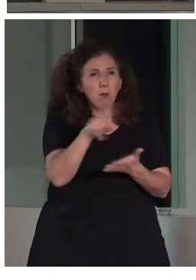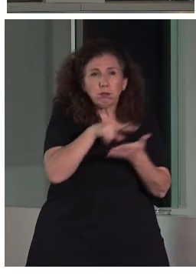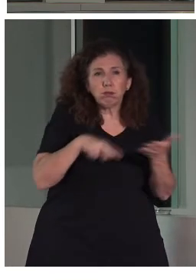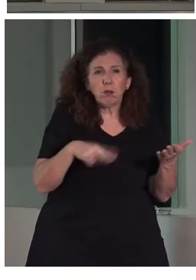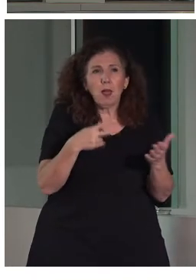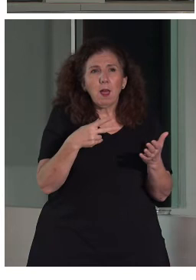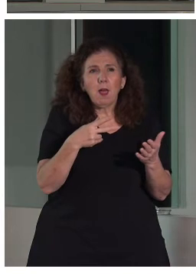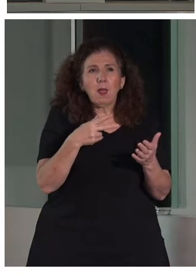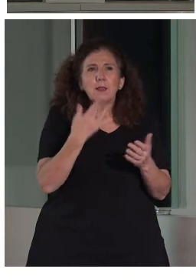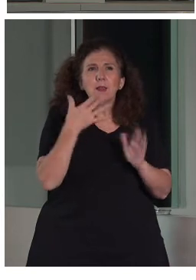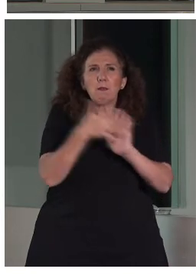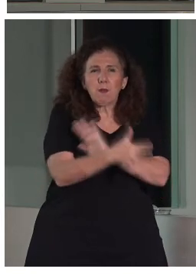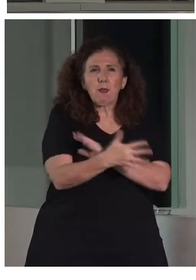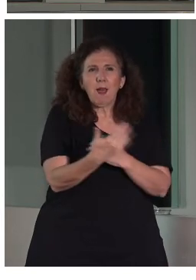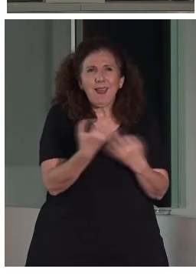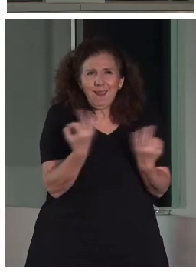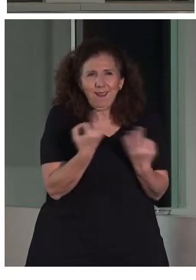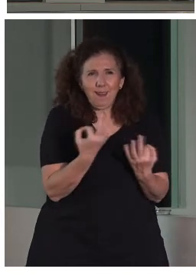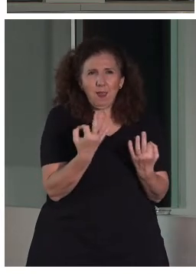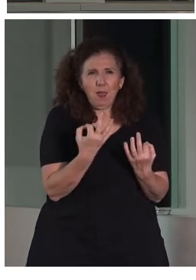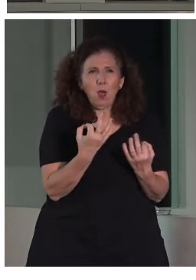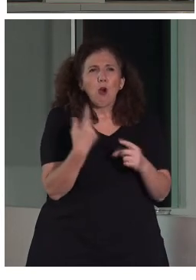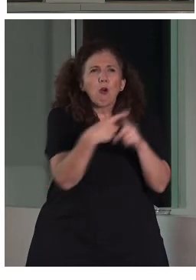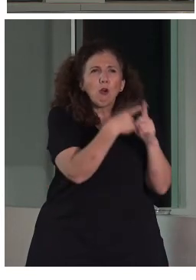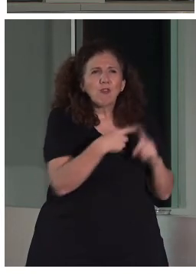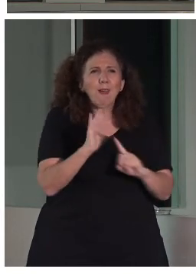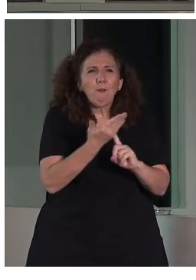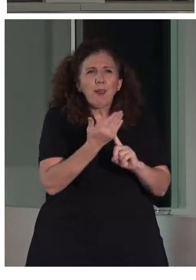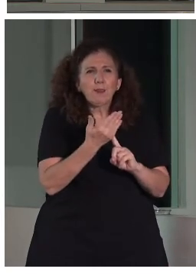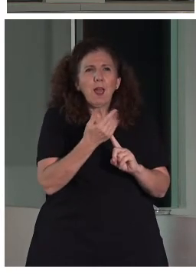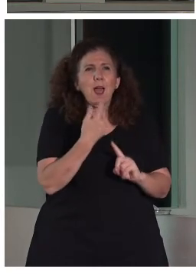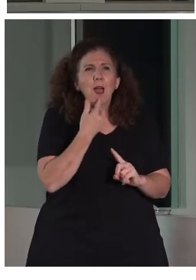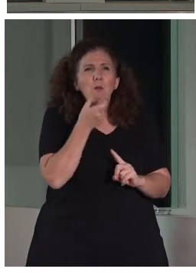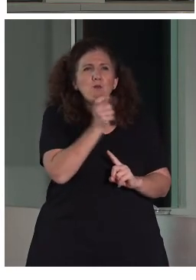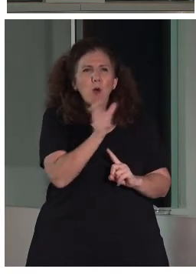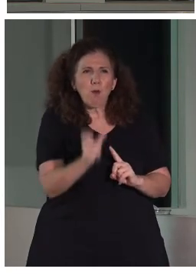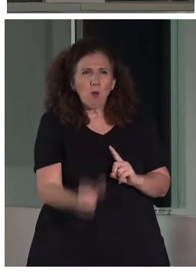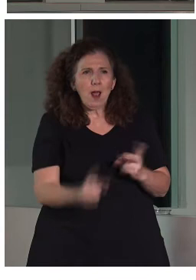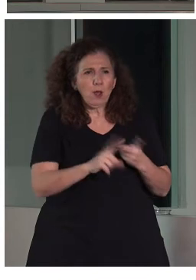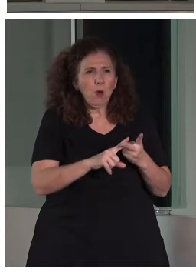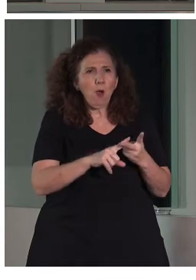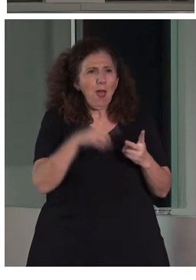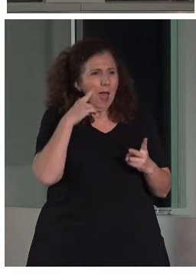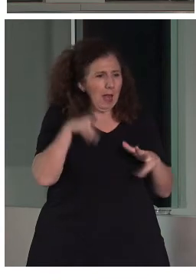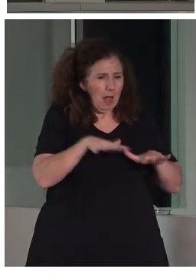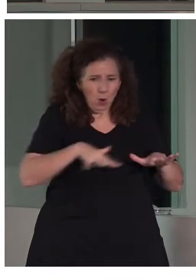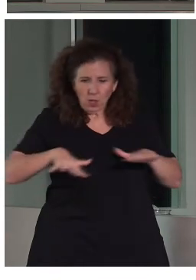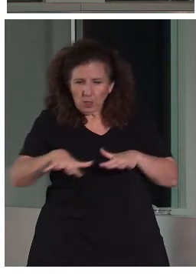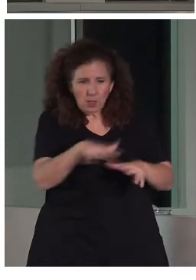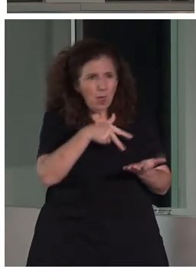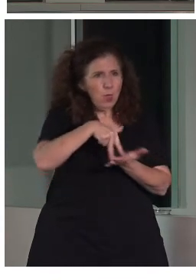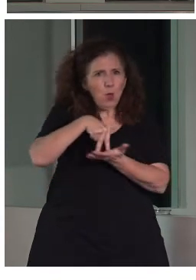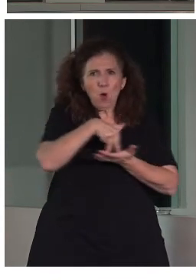hay muchas cosas. Estamos hablando de cuestiones que afectan al vocabulario, a la orientación, al concepto de tiempo, al problema de